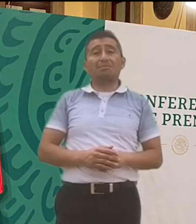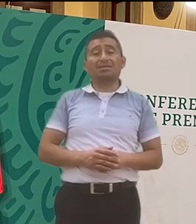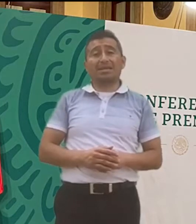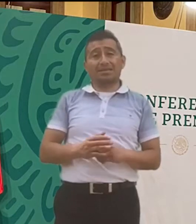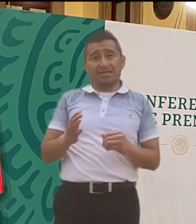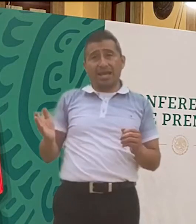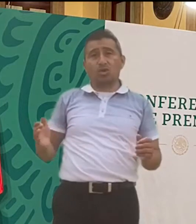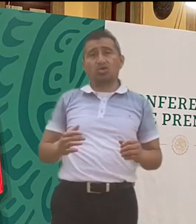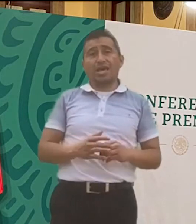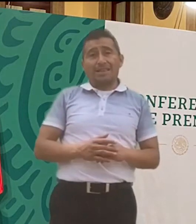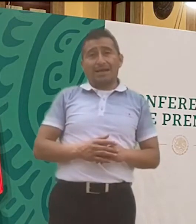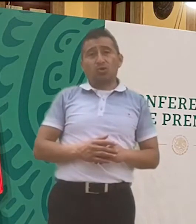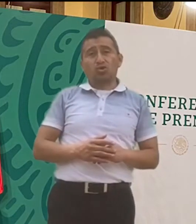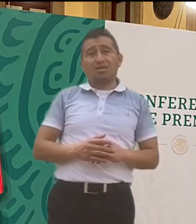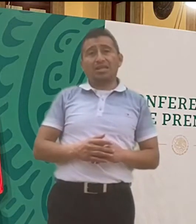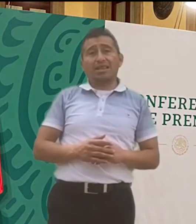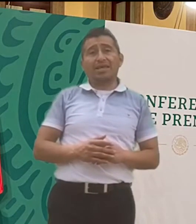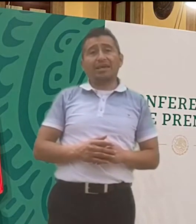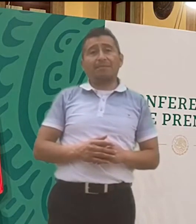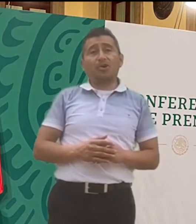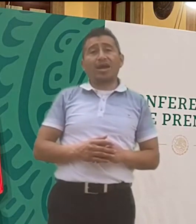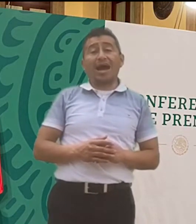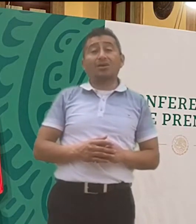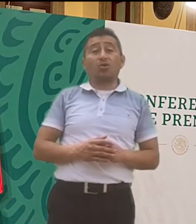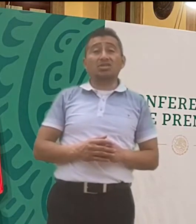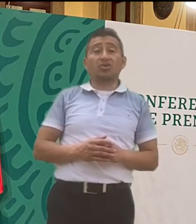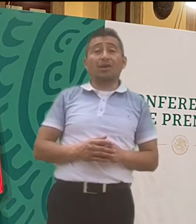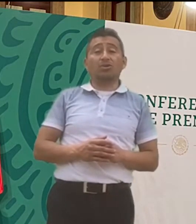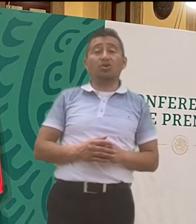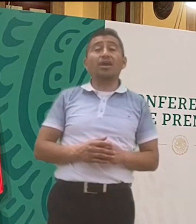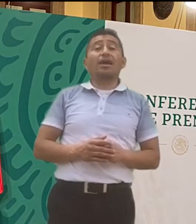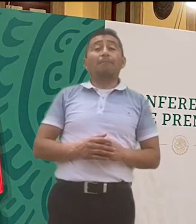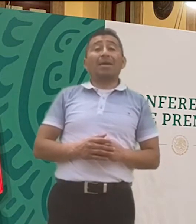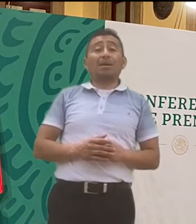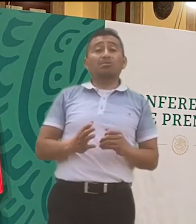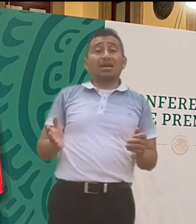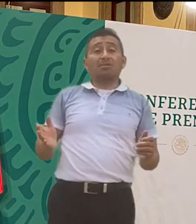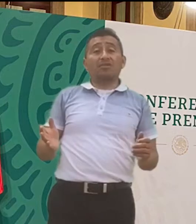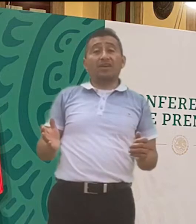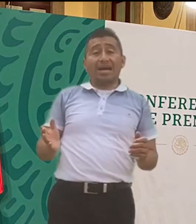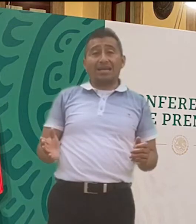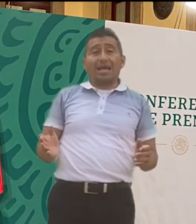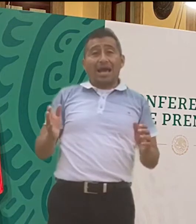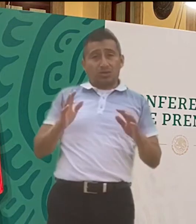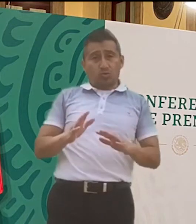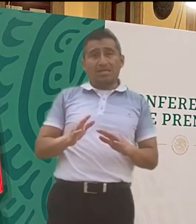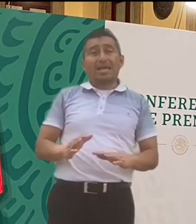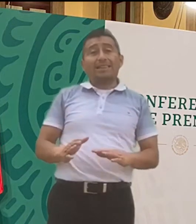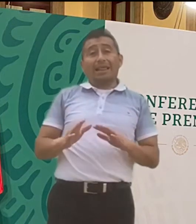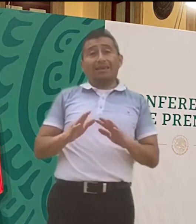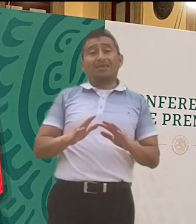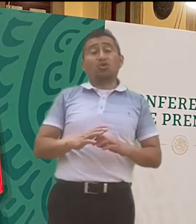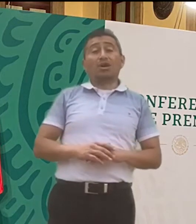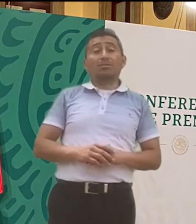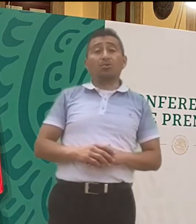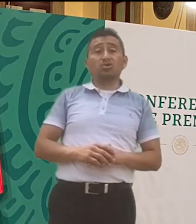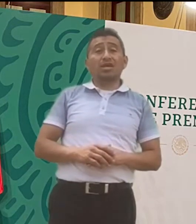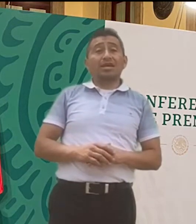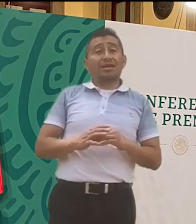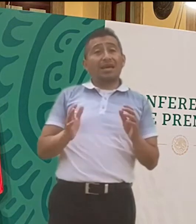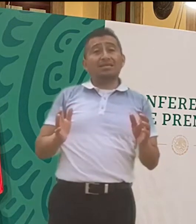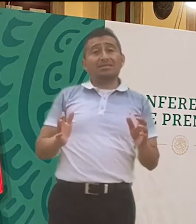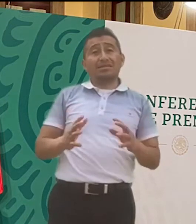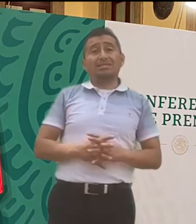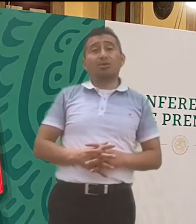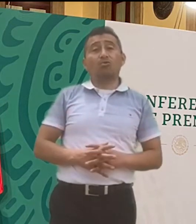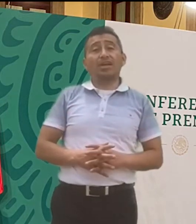de otros temas, entre ellos la controvertida ley que envió ya al Congreso de la Unión para buscar modificar, a su vez, la ley de hidrocarburos,